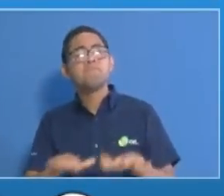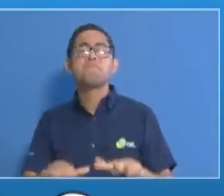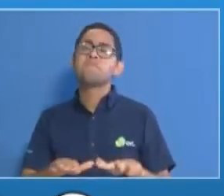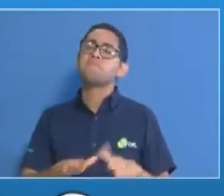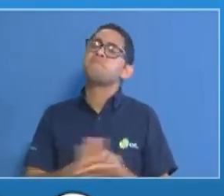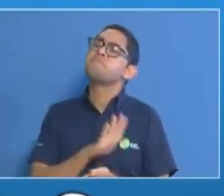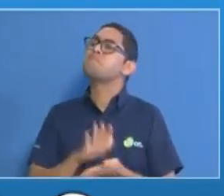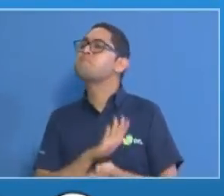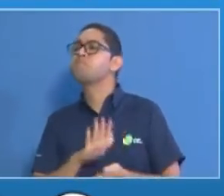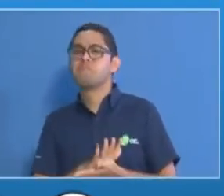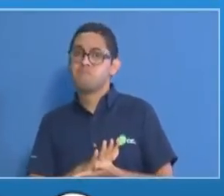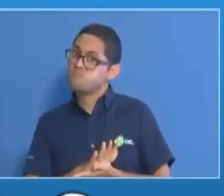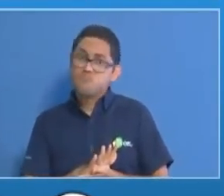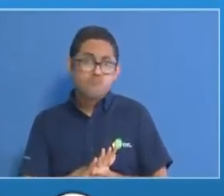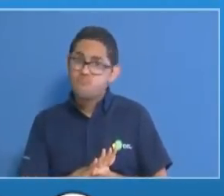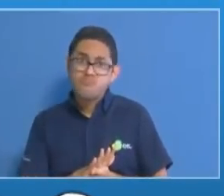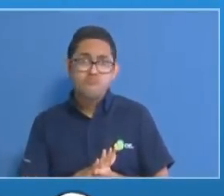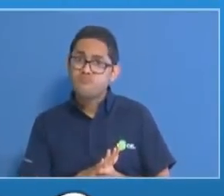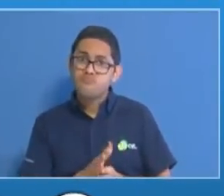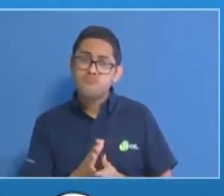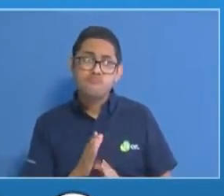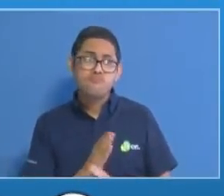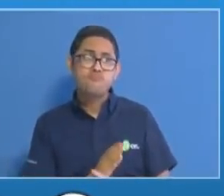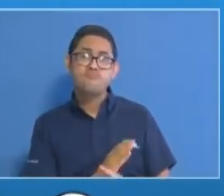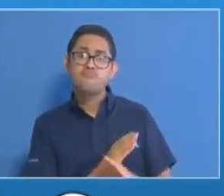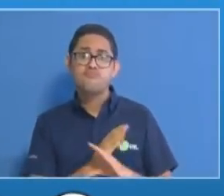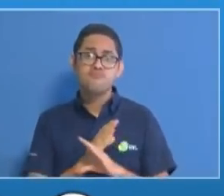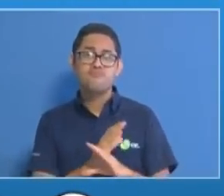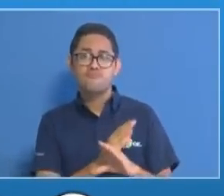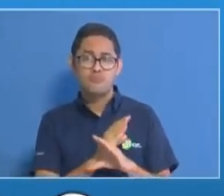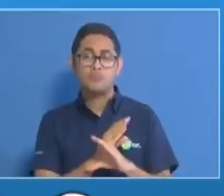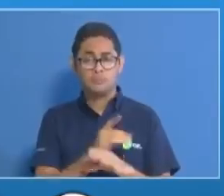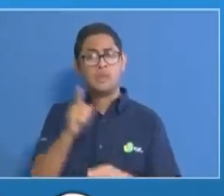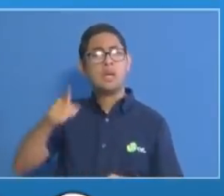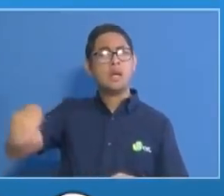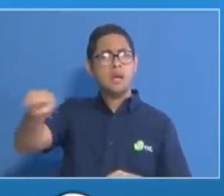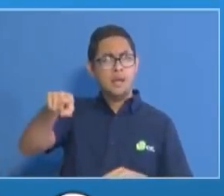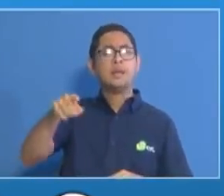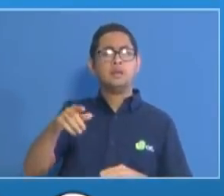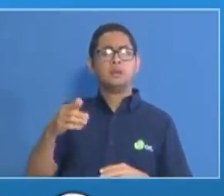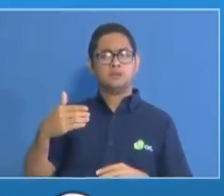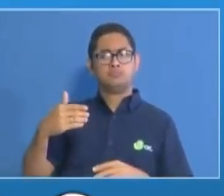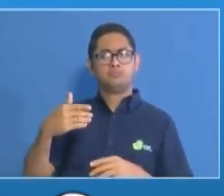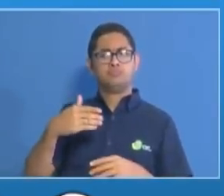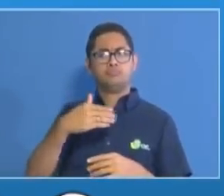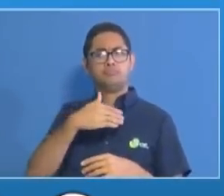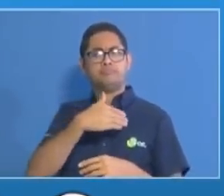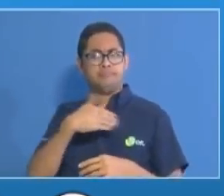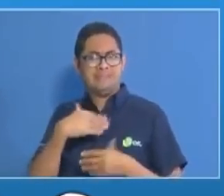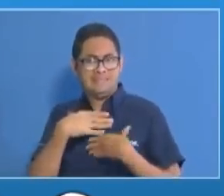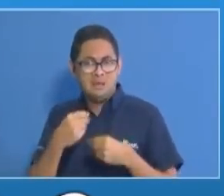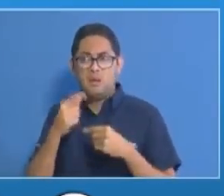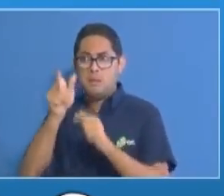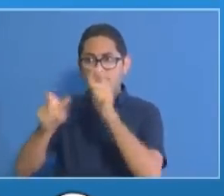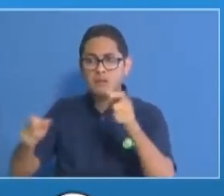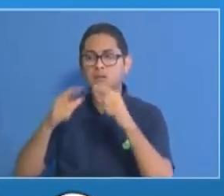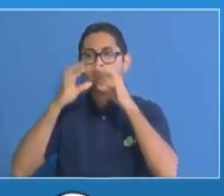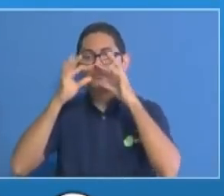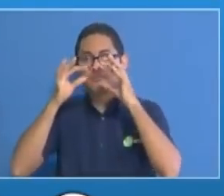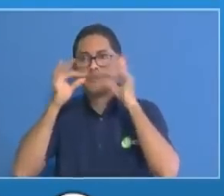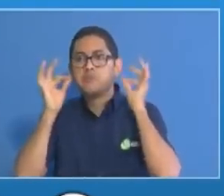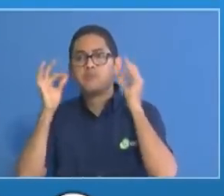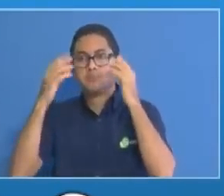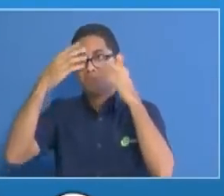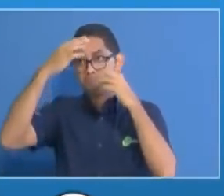personal de salud tiene los elementos para la protección personal. Sin embargo, hay momentos del día